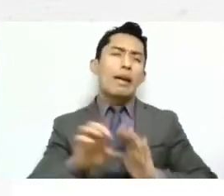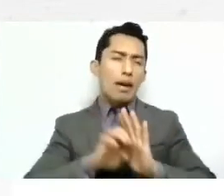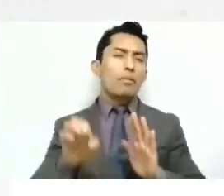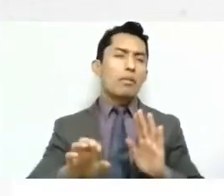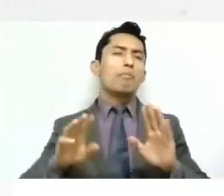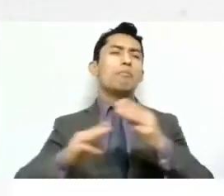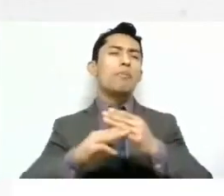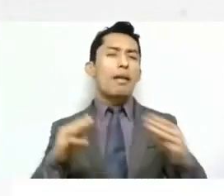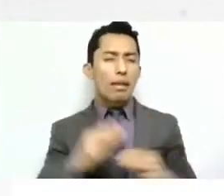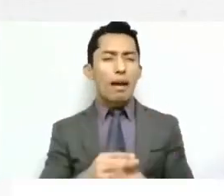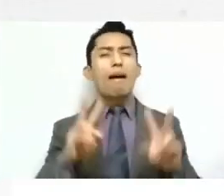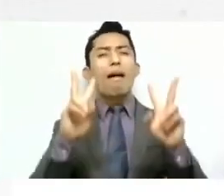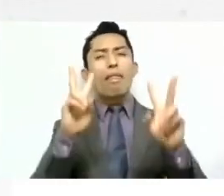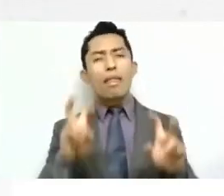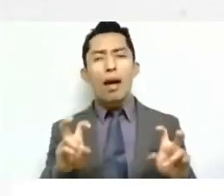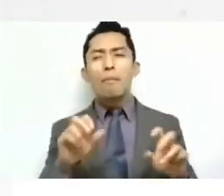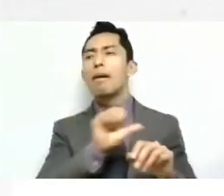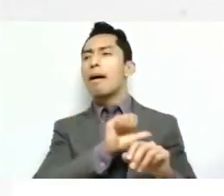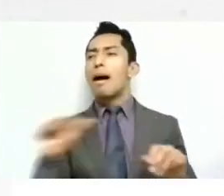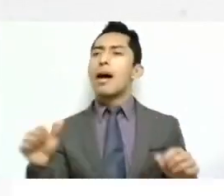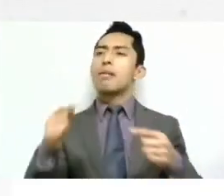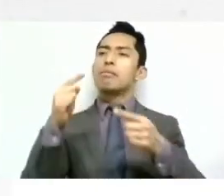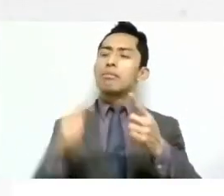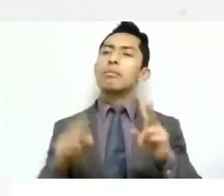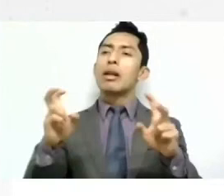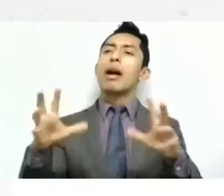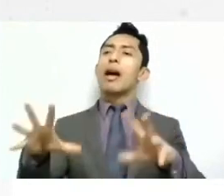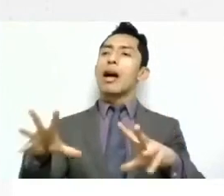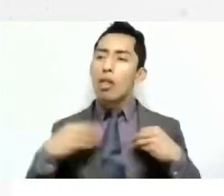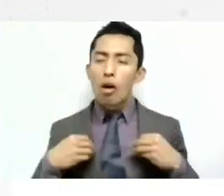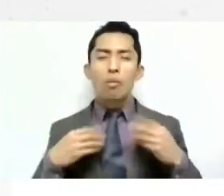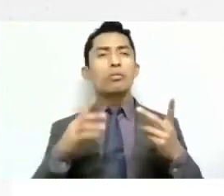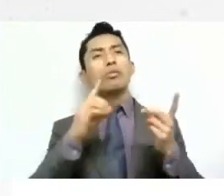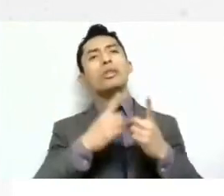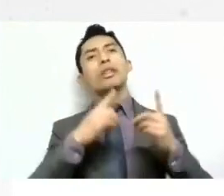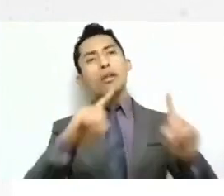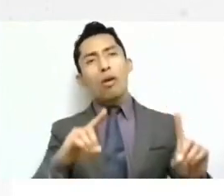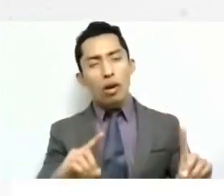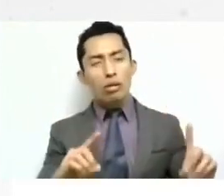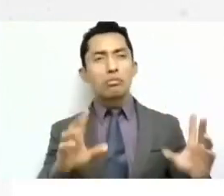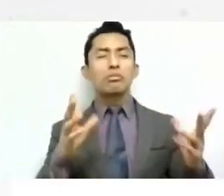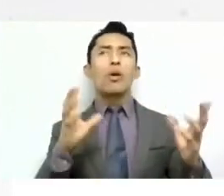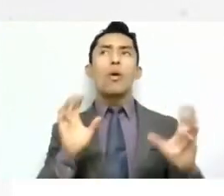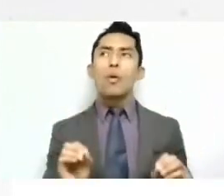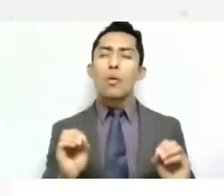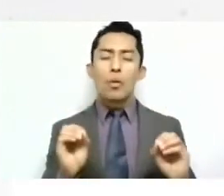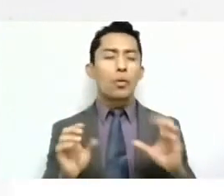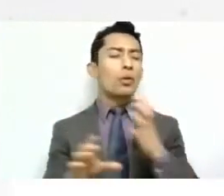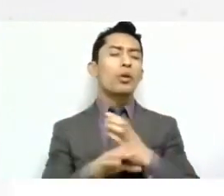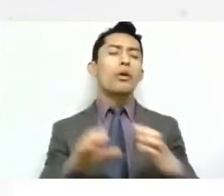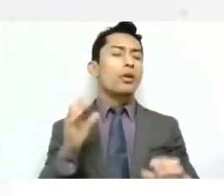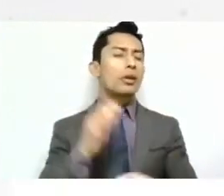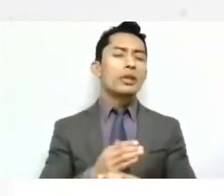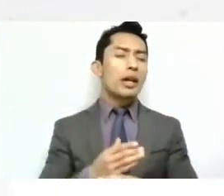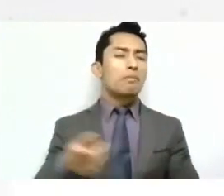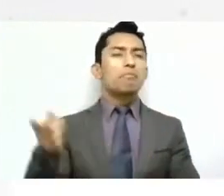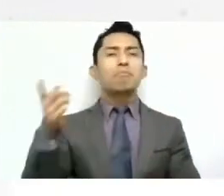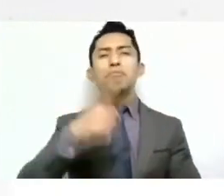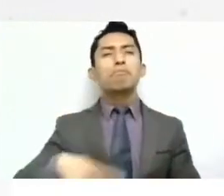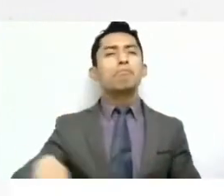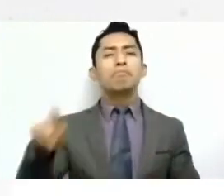Siempre va muy encaminado, que a adopción, que a divorcio, a cosas que realmente se ven a lo mejor